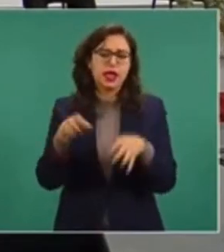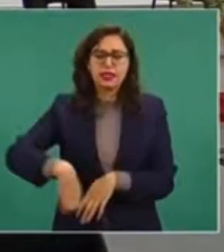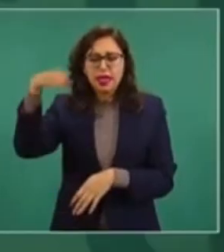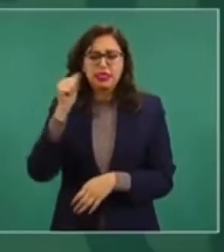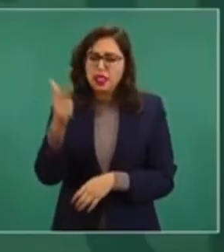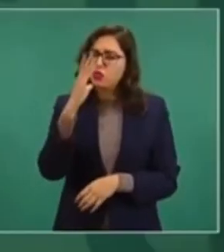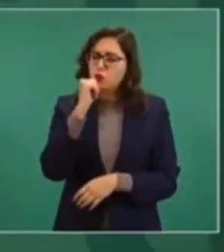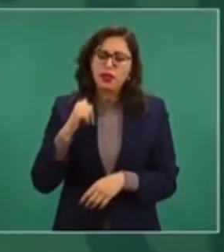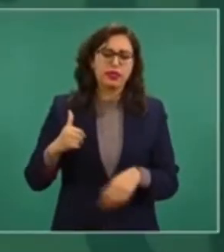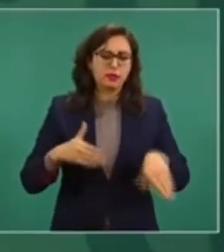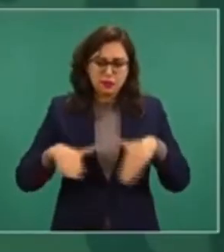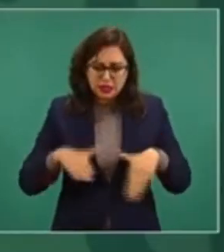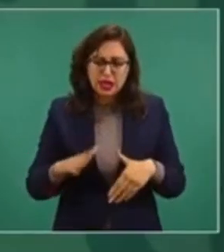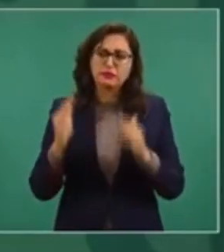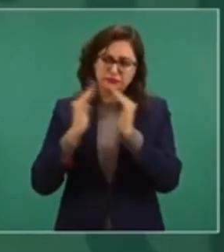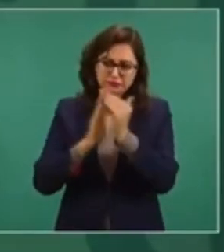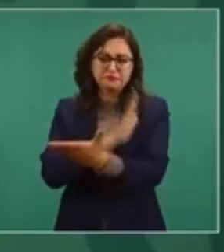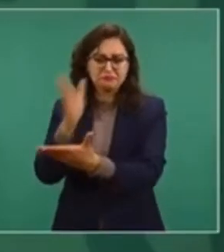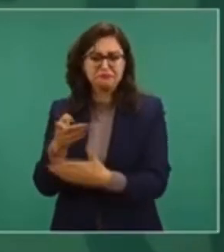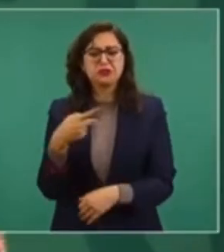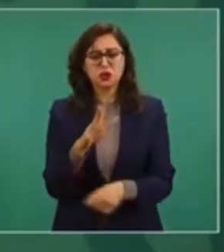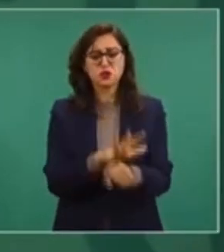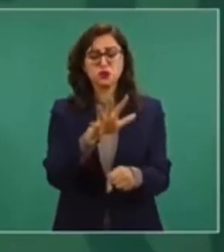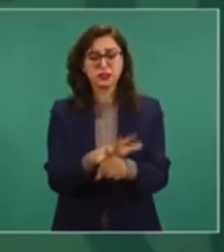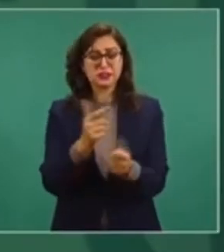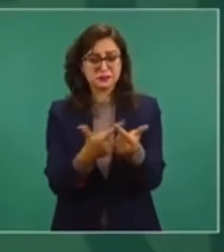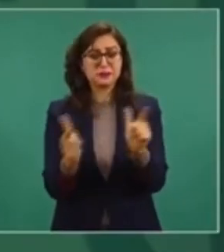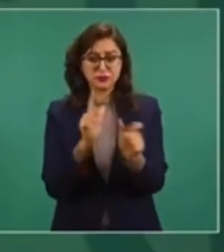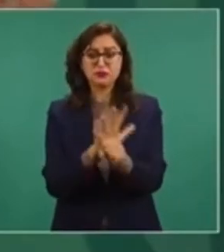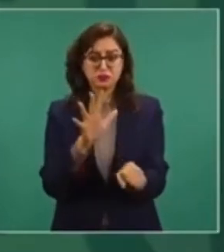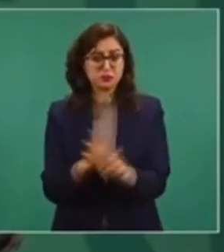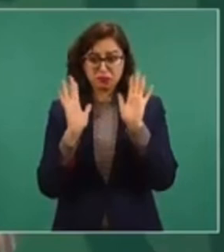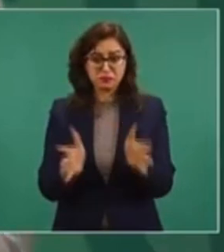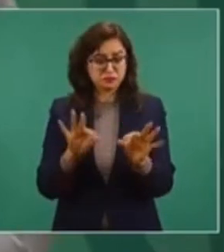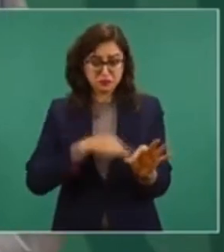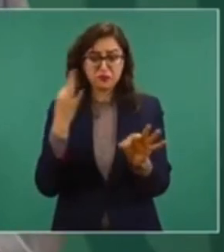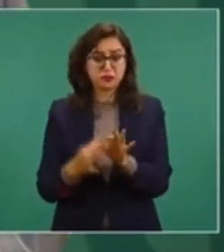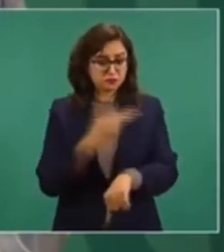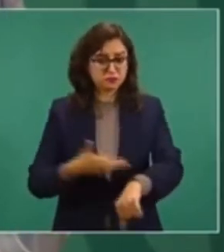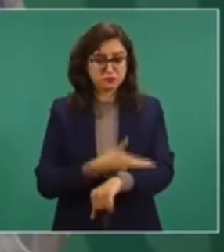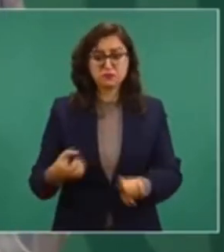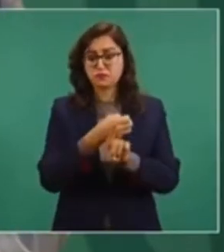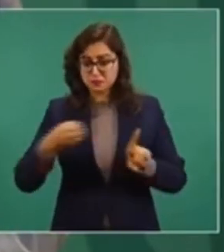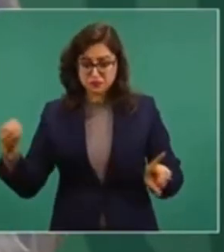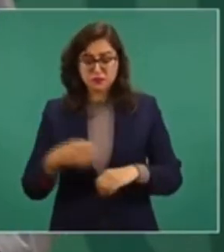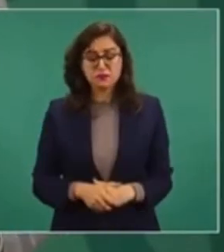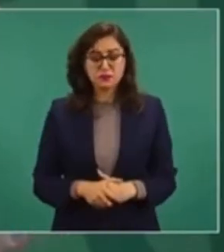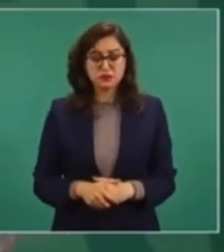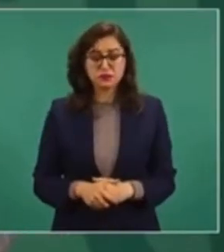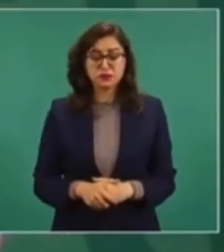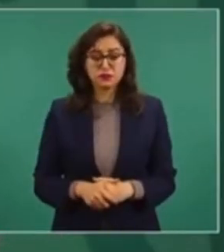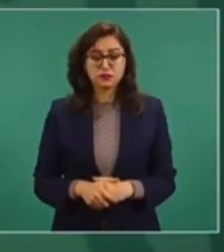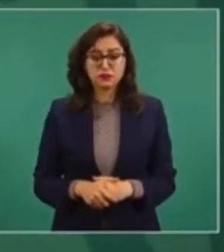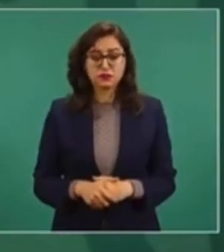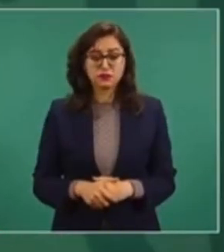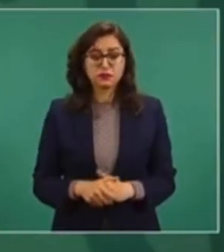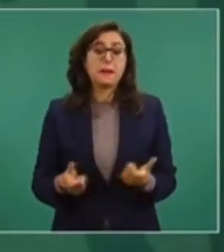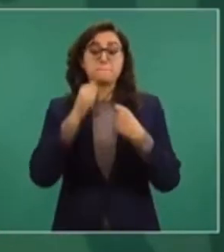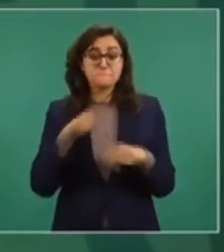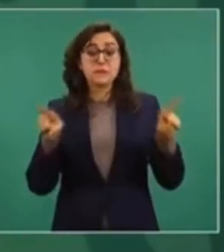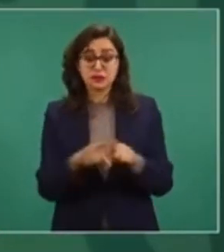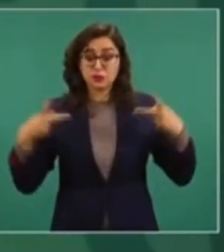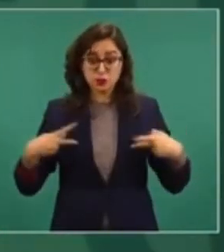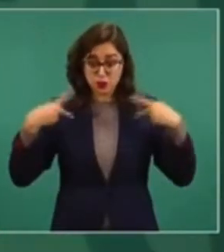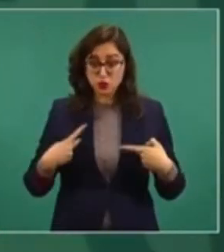y hay que ir a sus casas. Pero si nos alcanza, muy bien, ya está lista la organización. Desde luego, todos los voluntarios